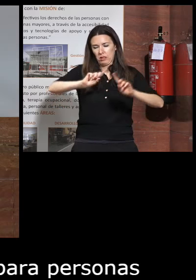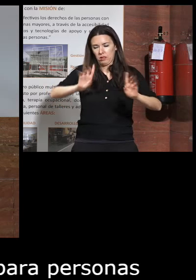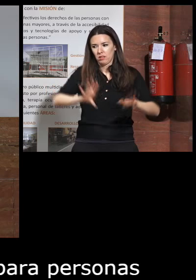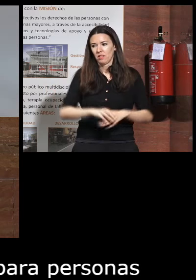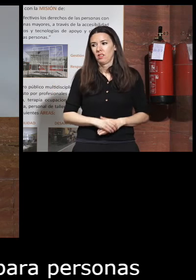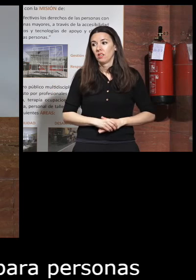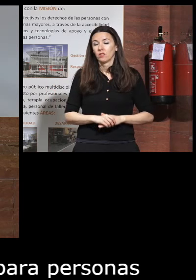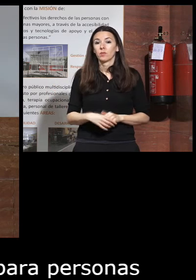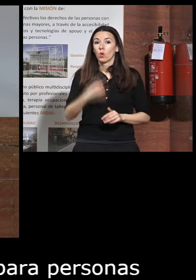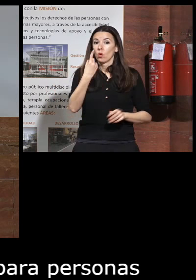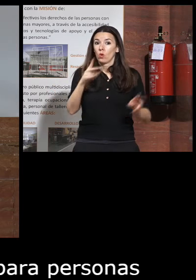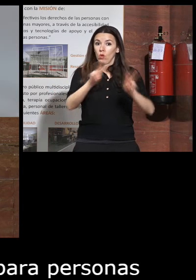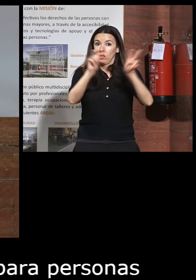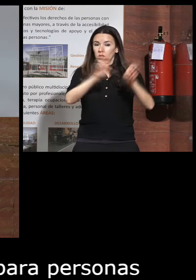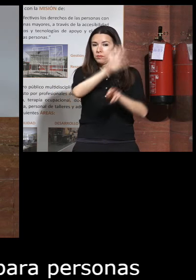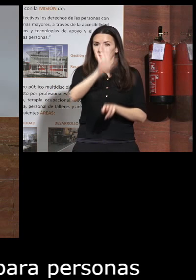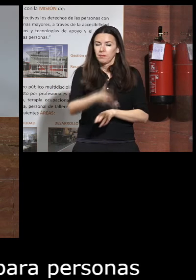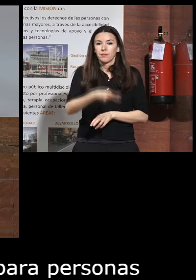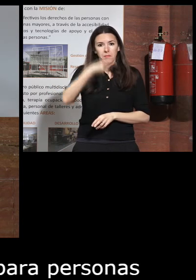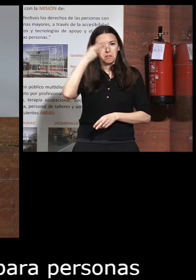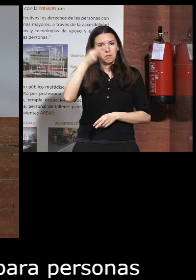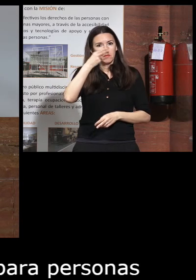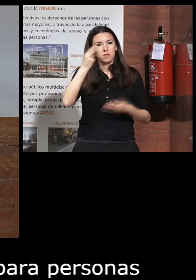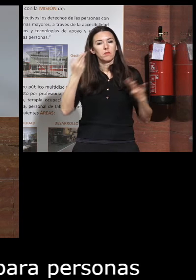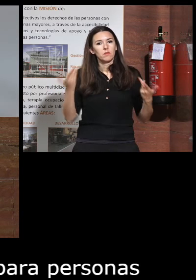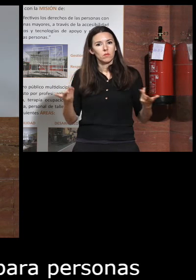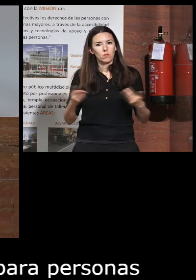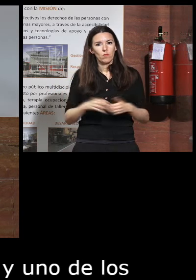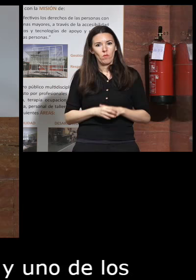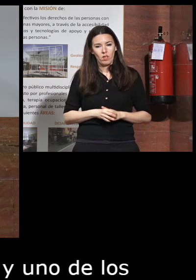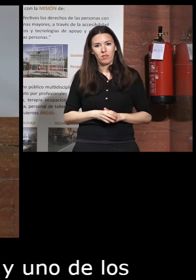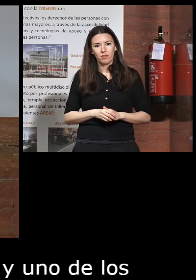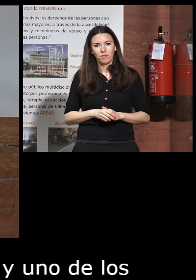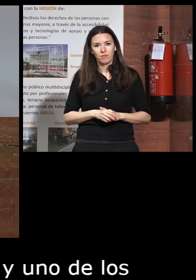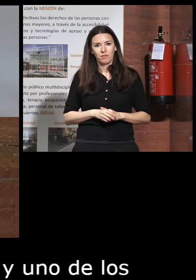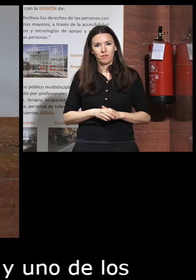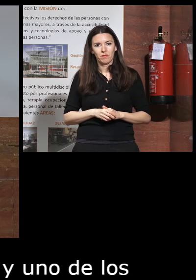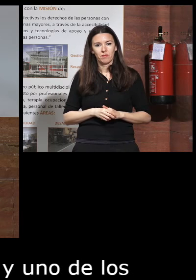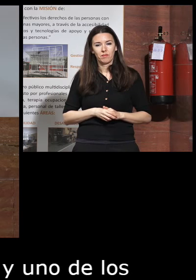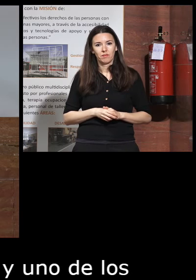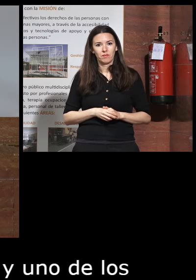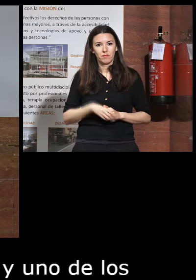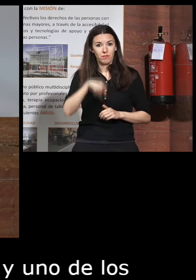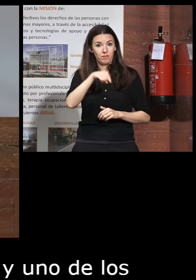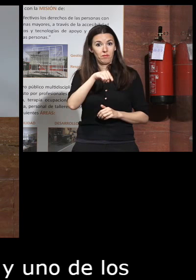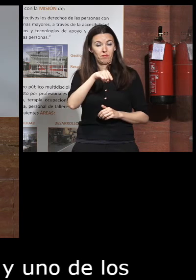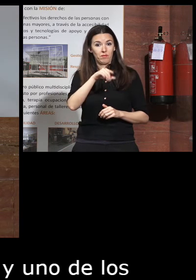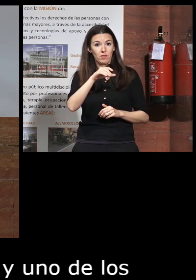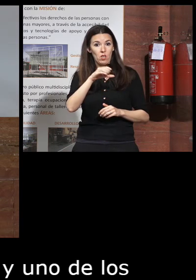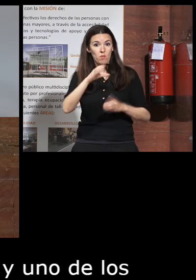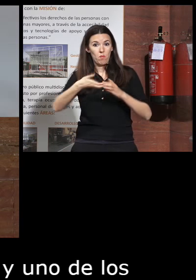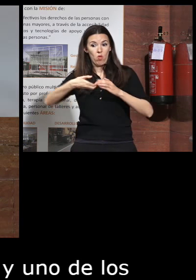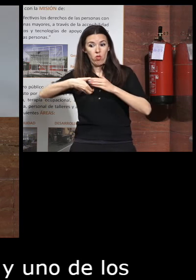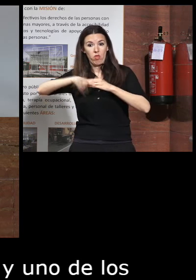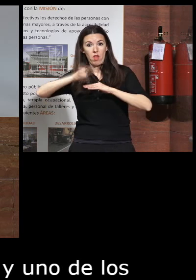y uno de los temas que me parecían muy interesantes era llevar allá un CEAPAT